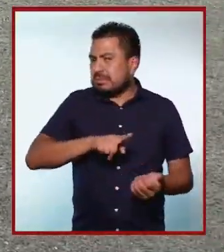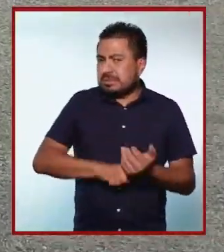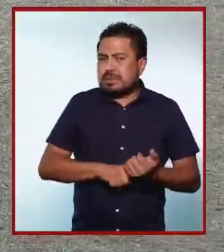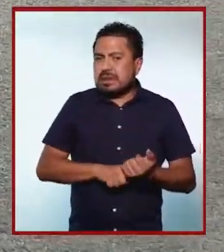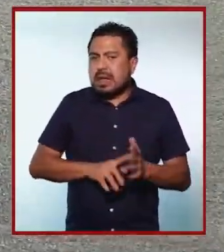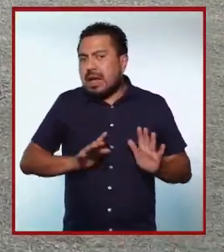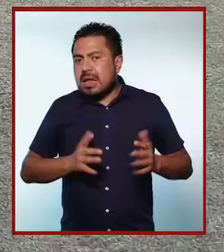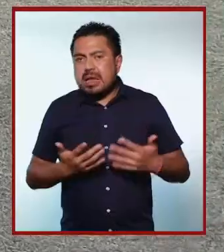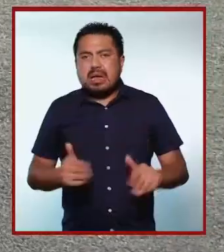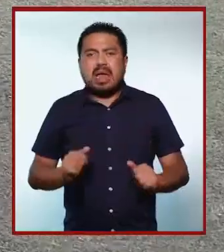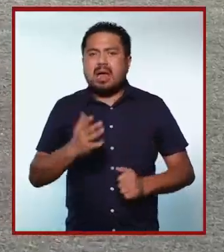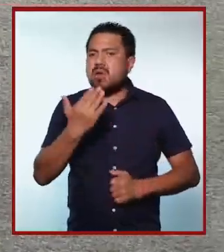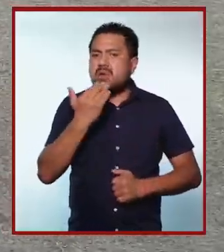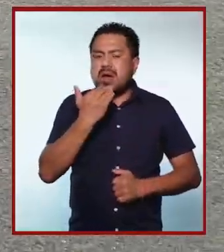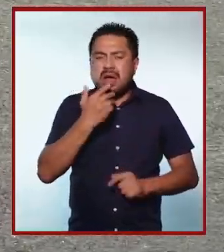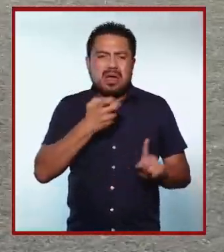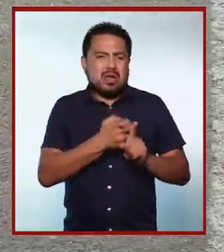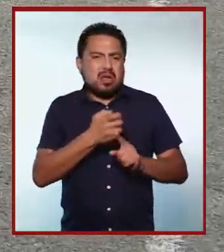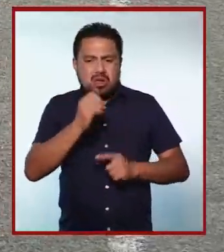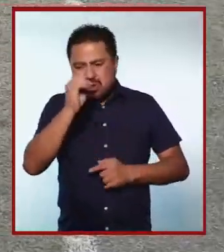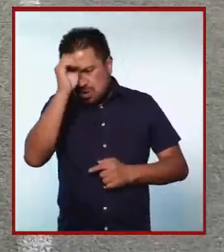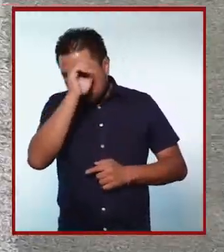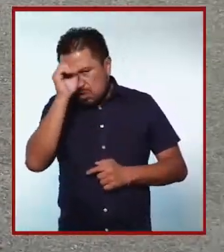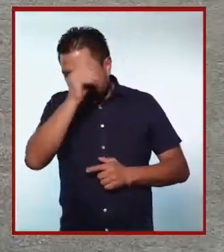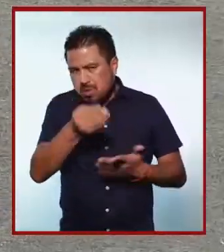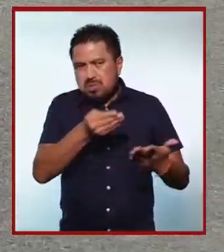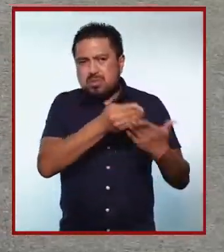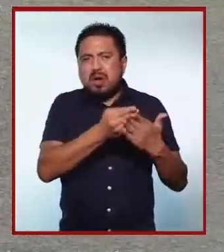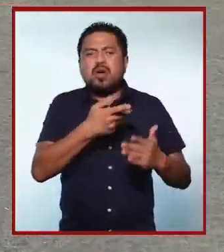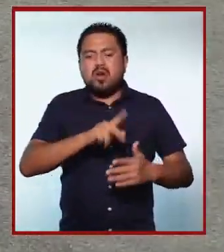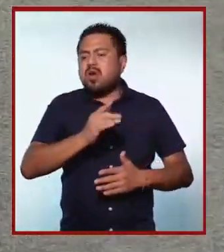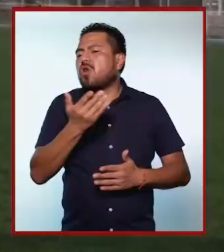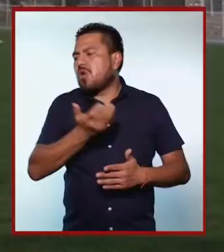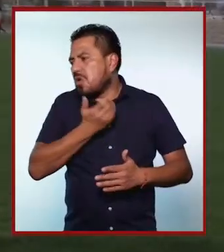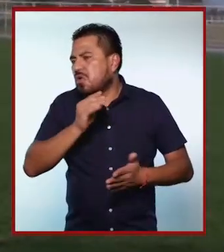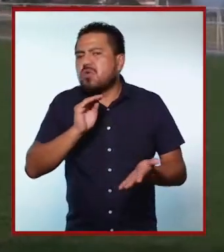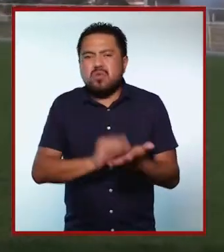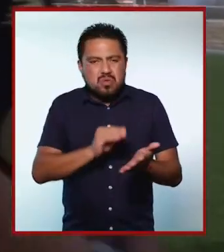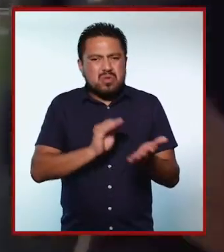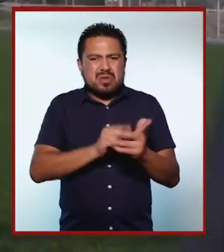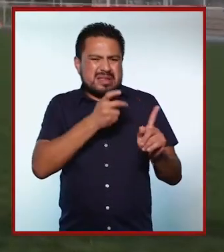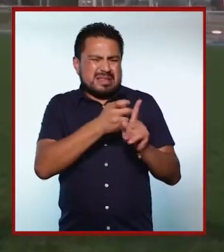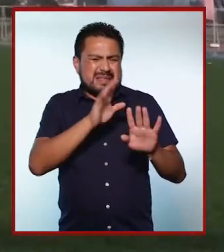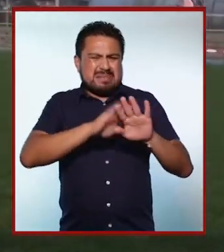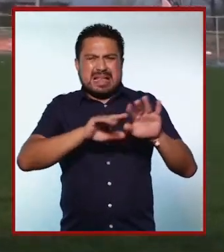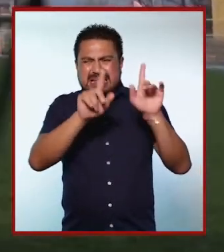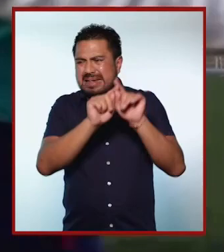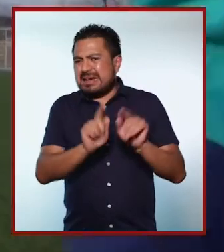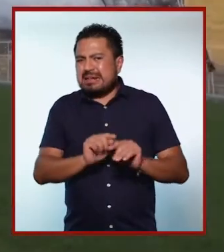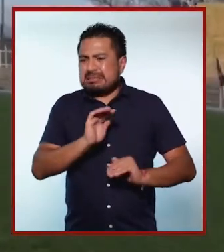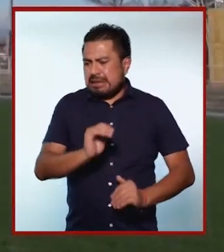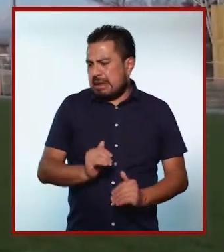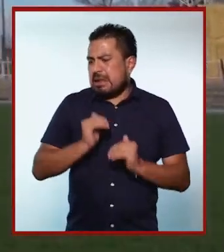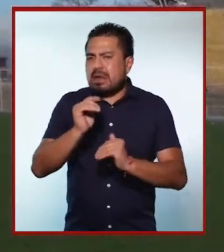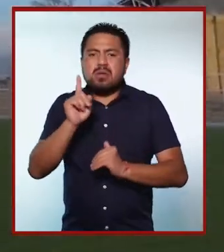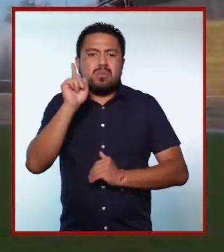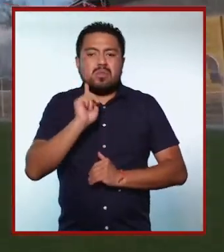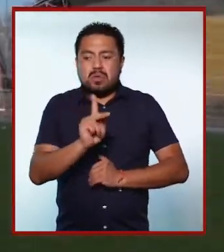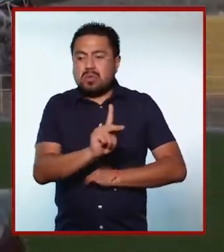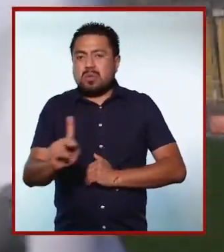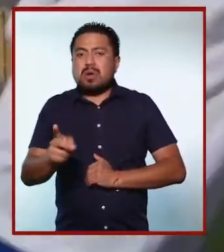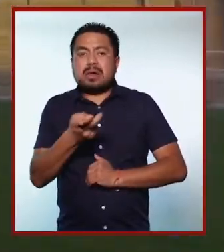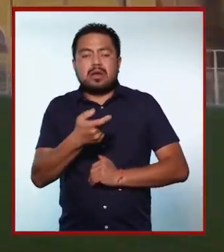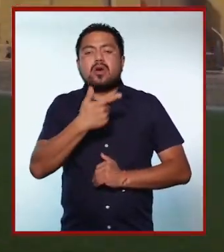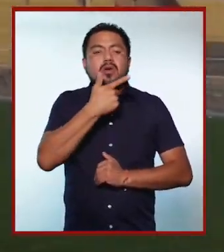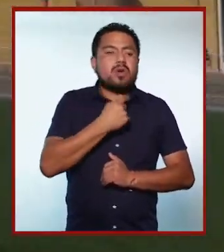al parecer, bueno, parece ser que ya no existen ese tipo de comentarios, pero todavía esas prácticas y esos comentarios muy concretos han limitado